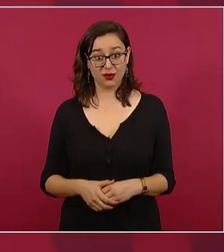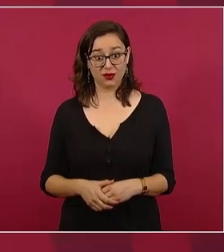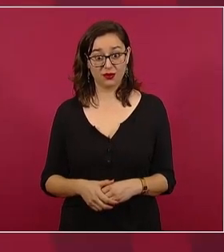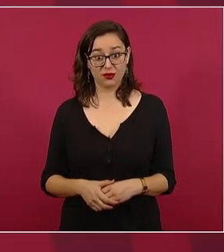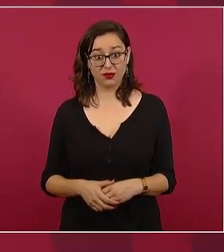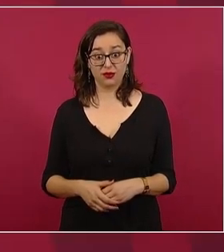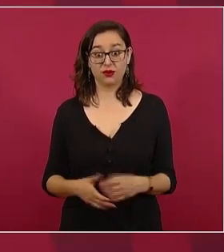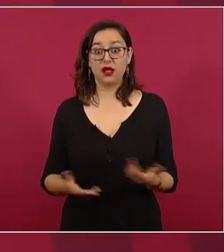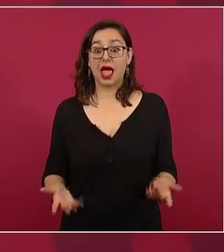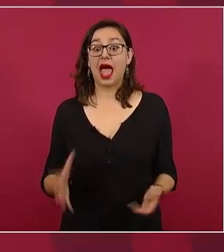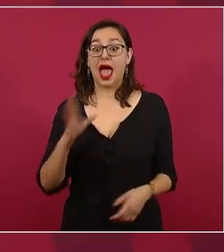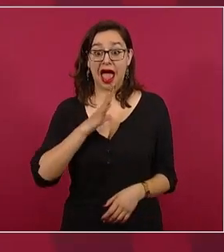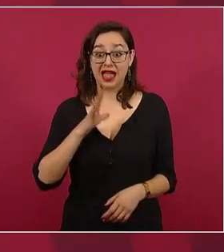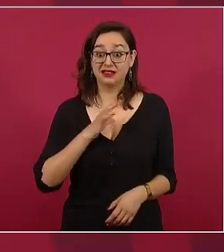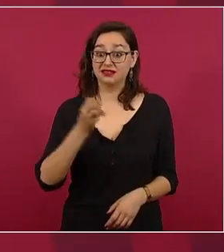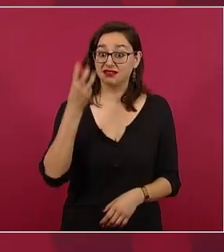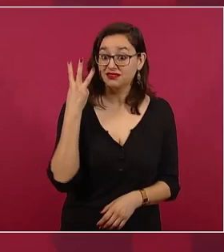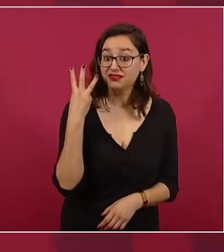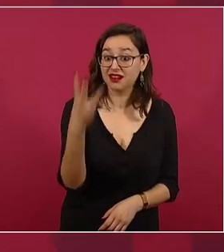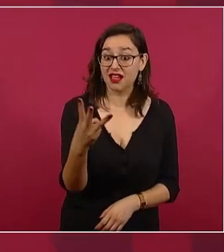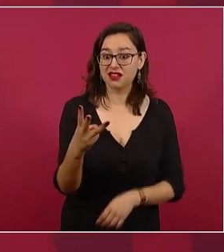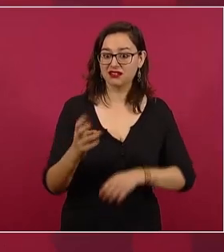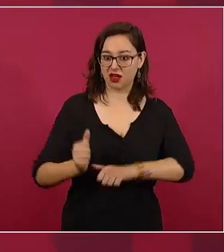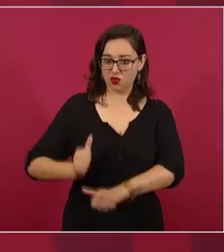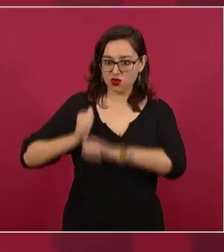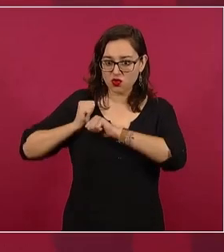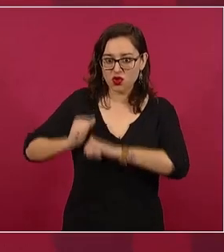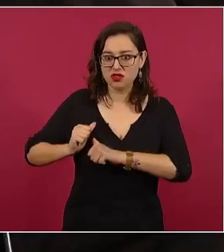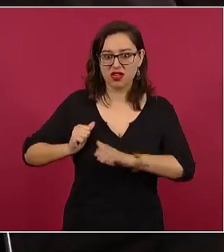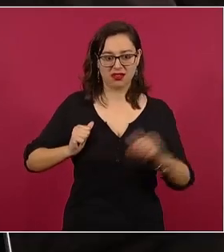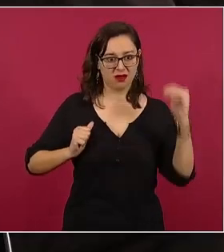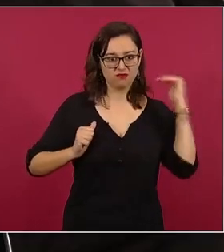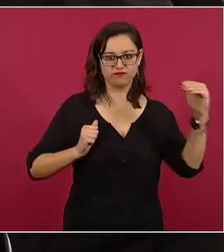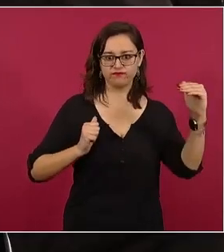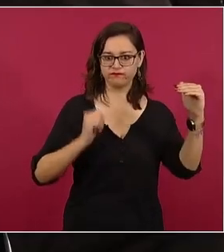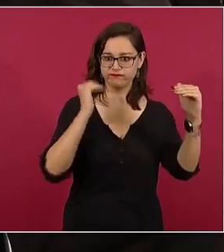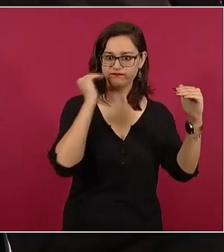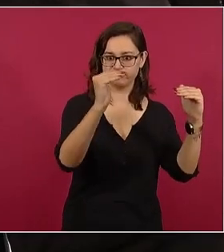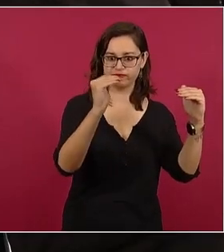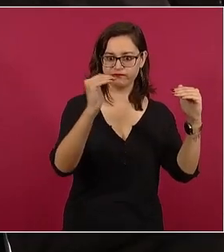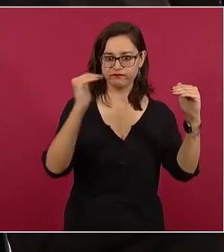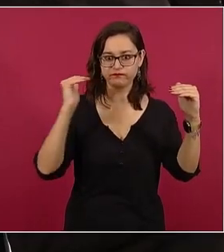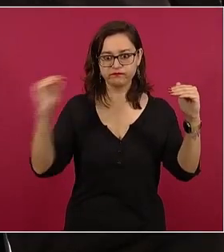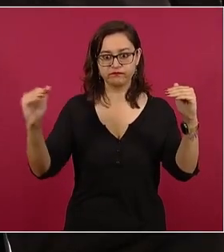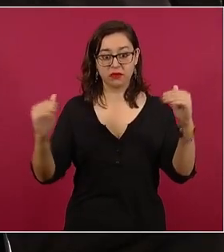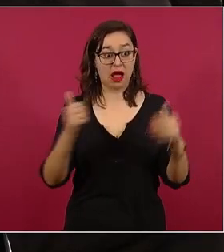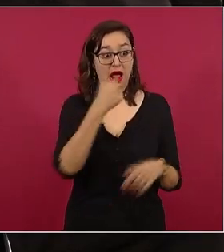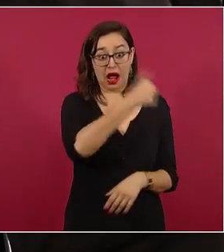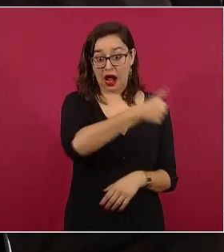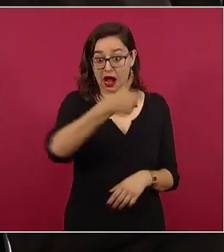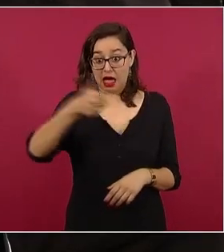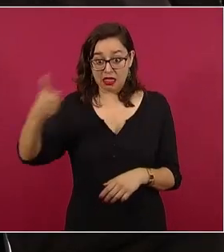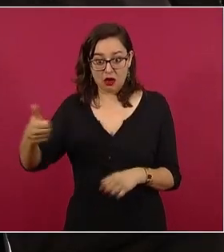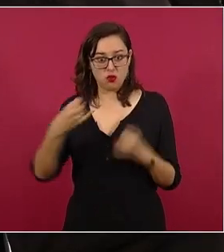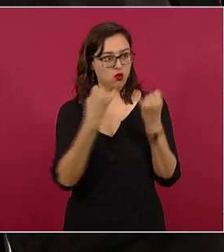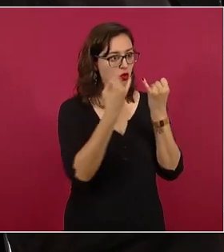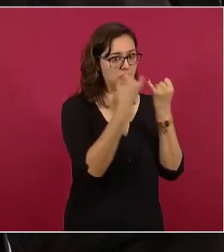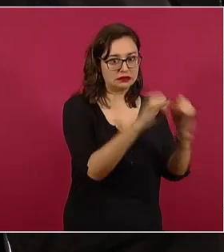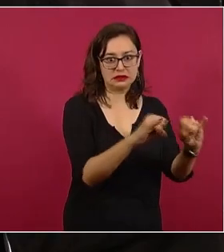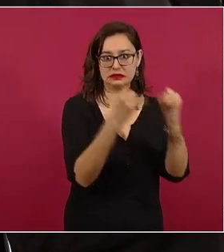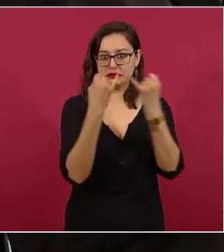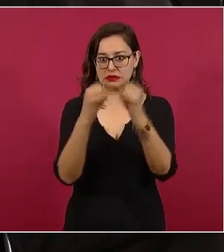Hay tres poderes, hay independencia, hay autonomía, hay equilibrio entre los